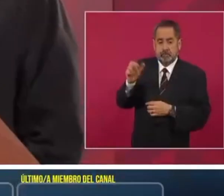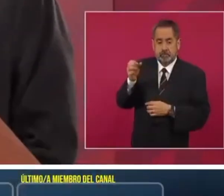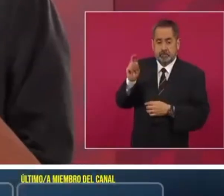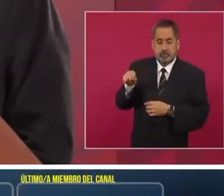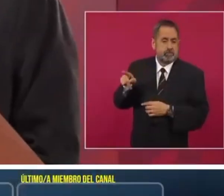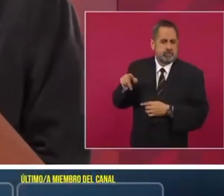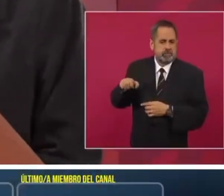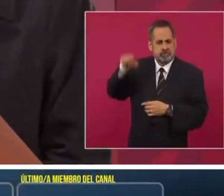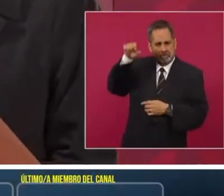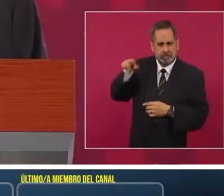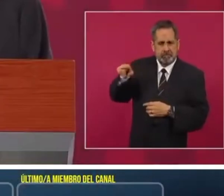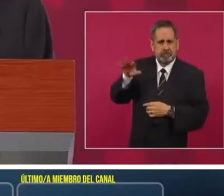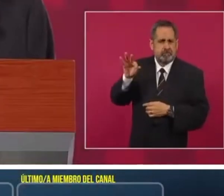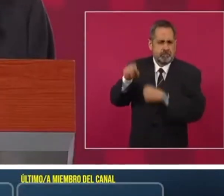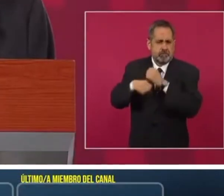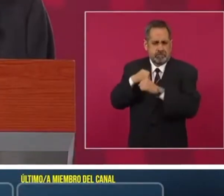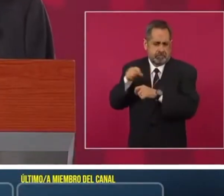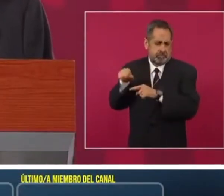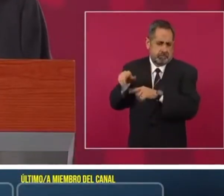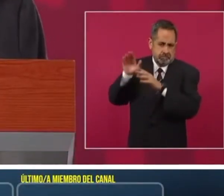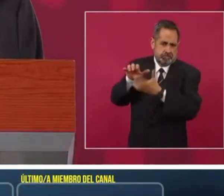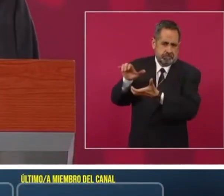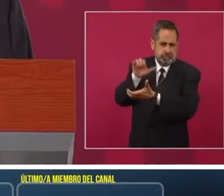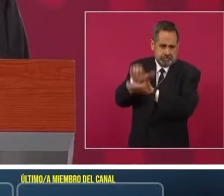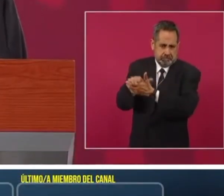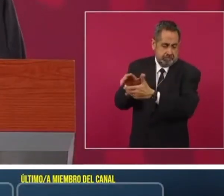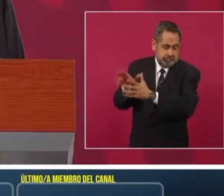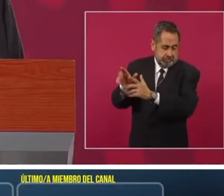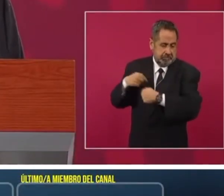ya grande, de 40 años, casado,